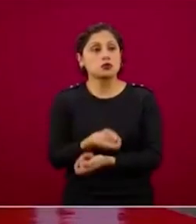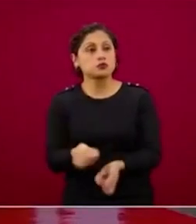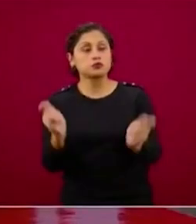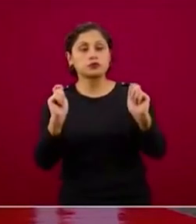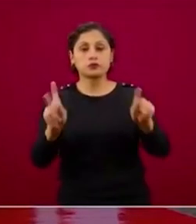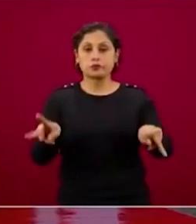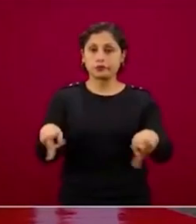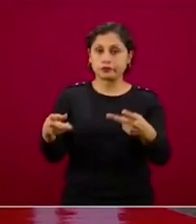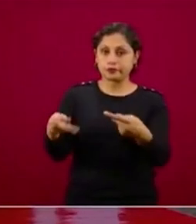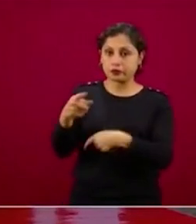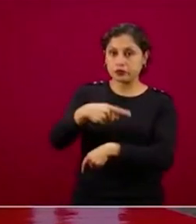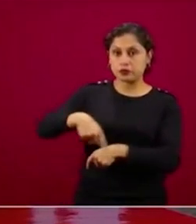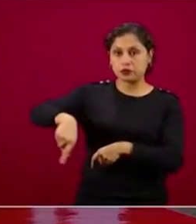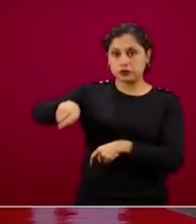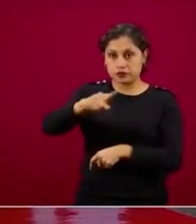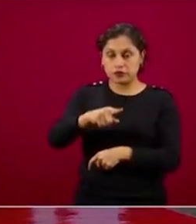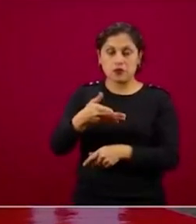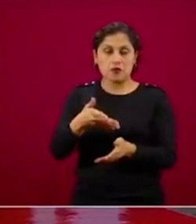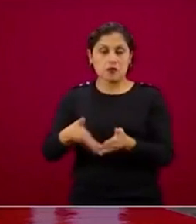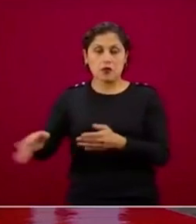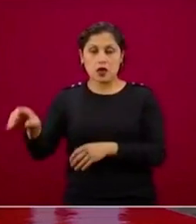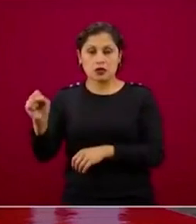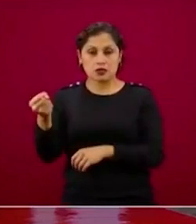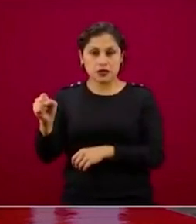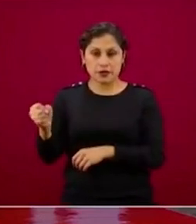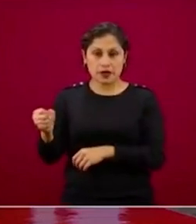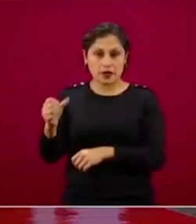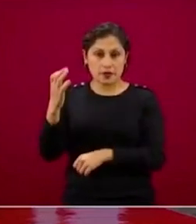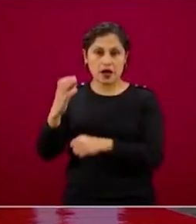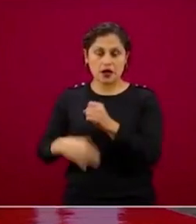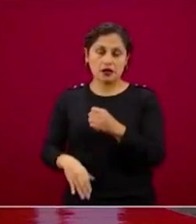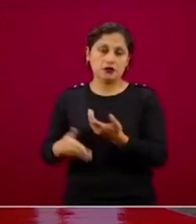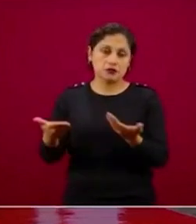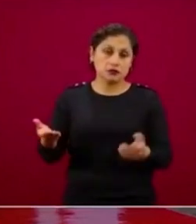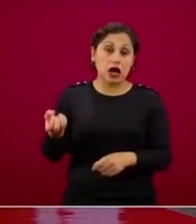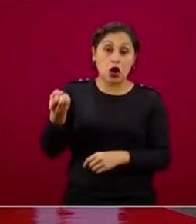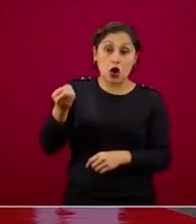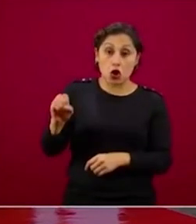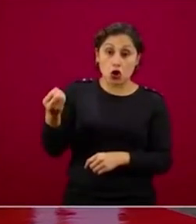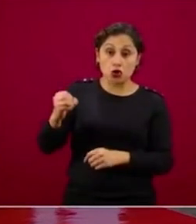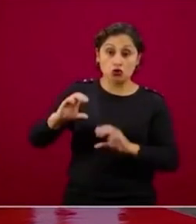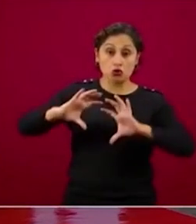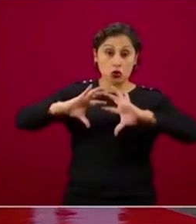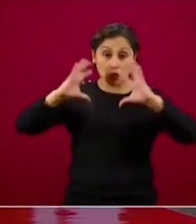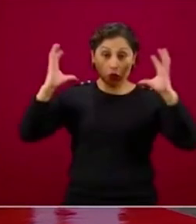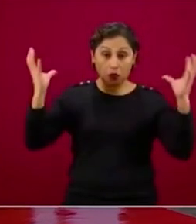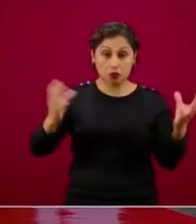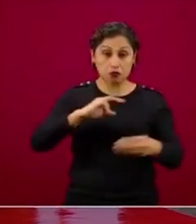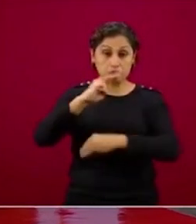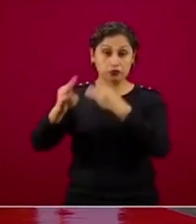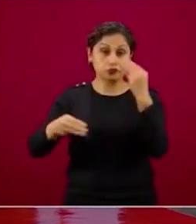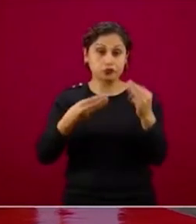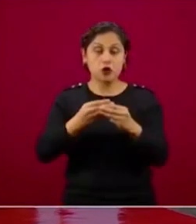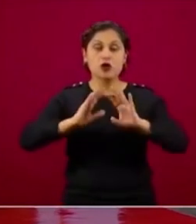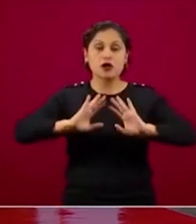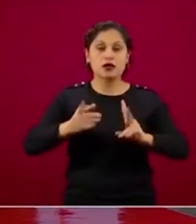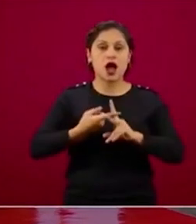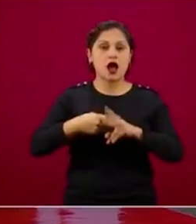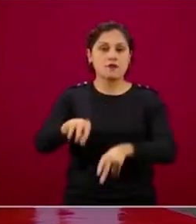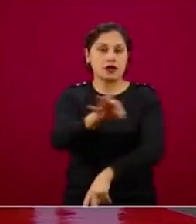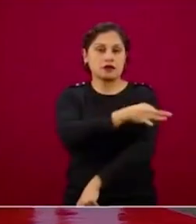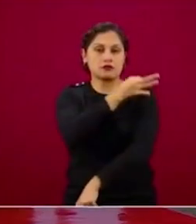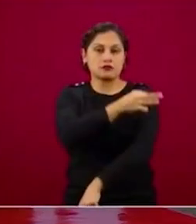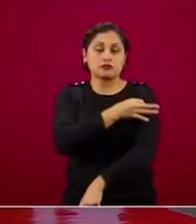distribuye generalmente hasta septiembre y típicamente en octubre en todos los países del hemisferio norte empieza a estar, pero en cuanto llegue